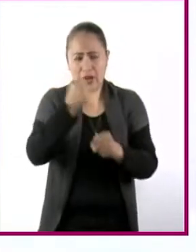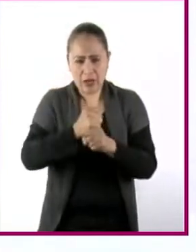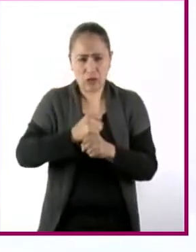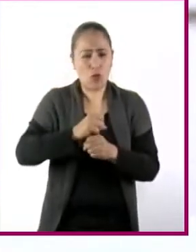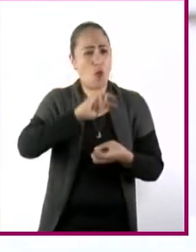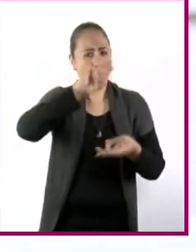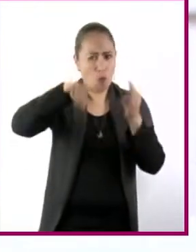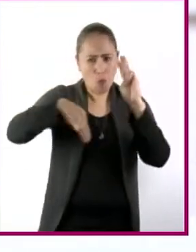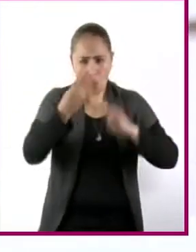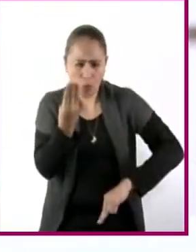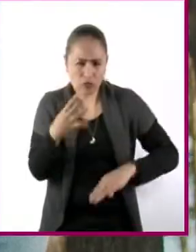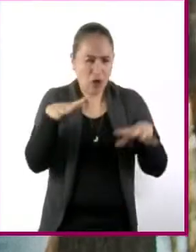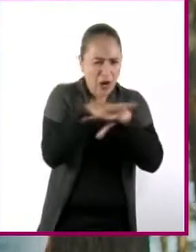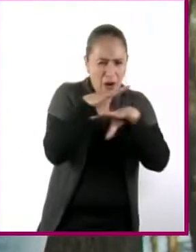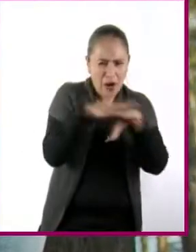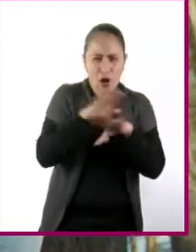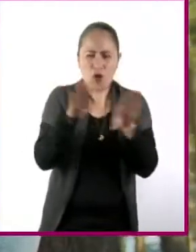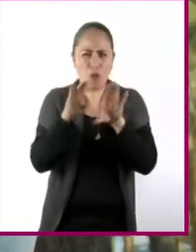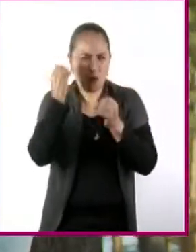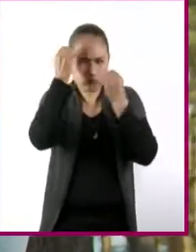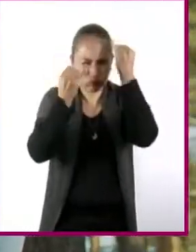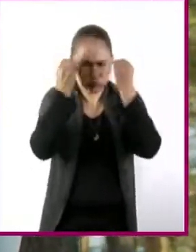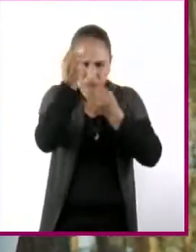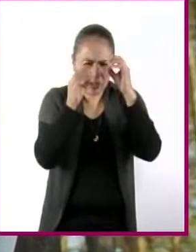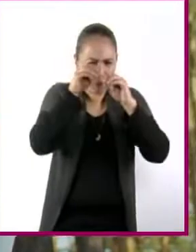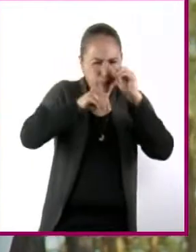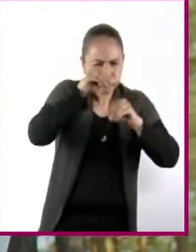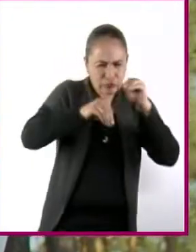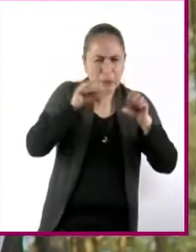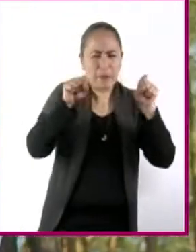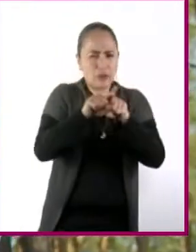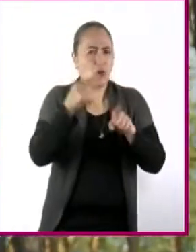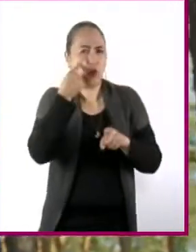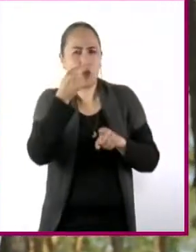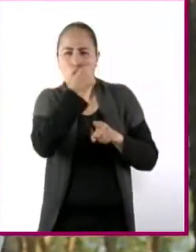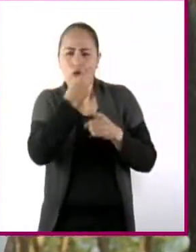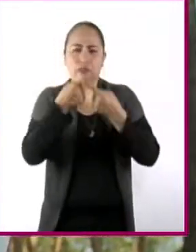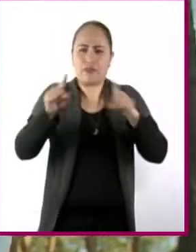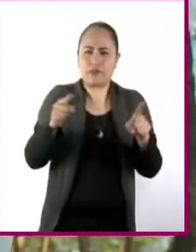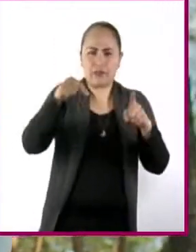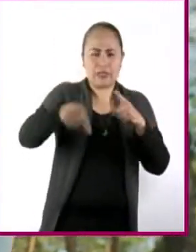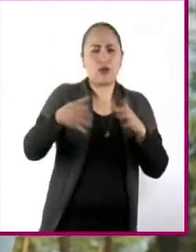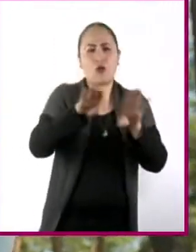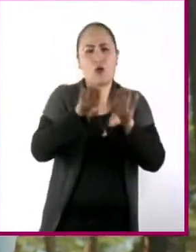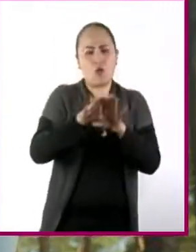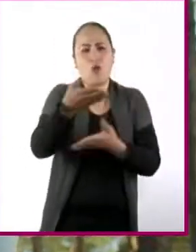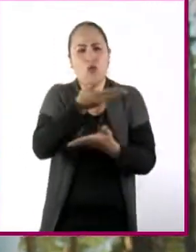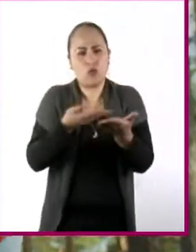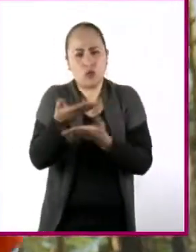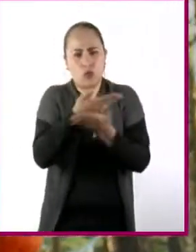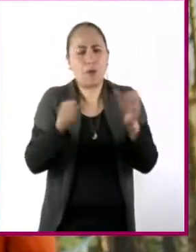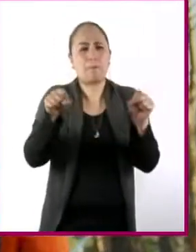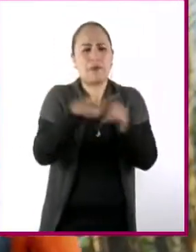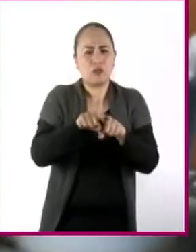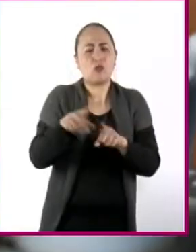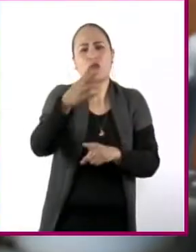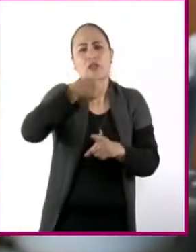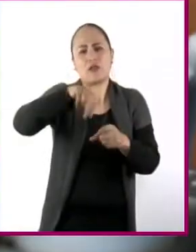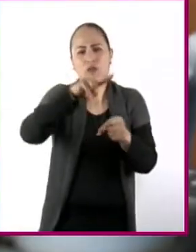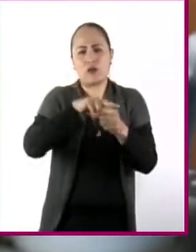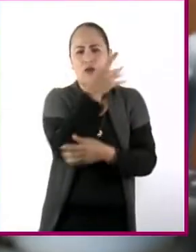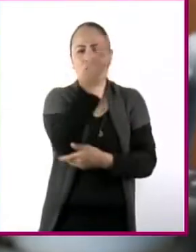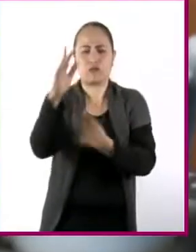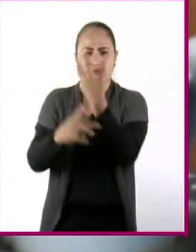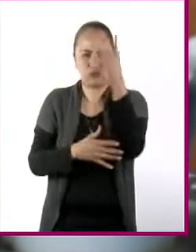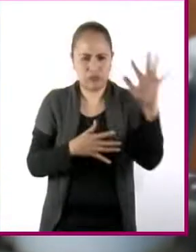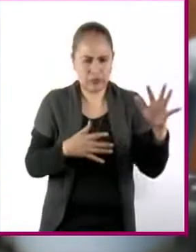mundo aportando nuevas ideas, diferentes formas de entender la manera en la que nos relacionamos entre nosotros y con la naturaleza. La